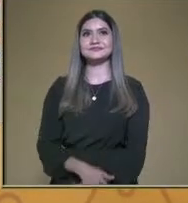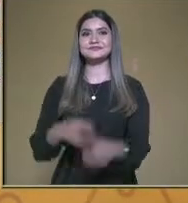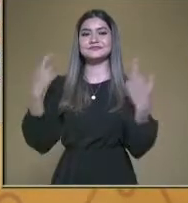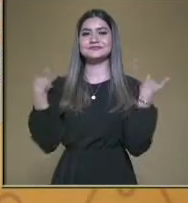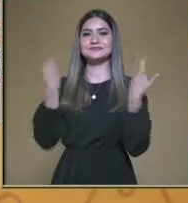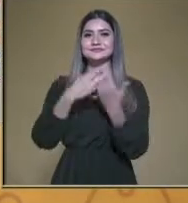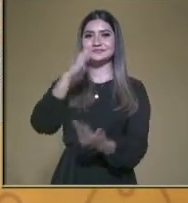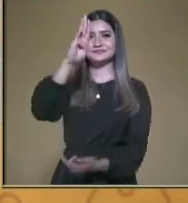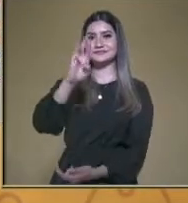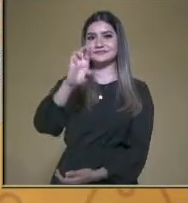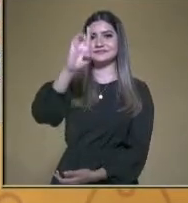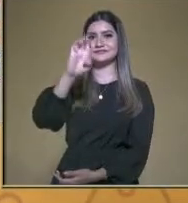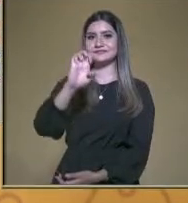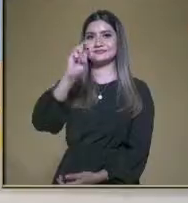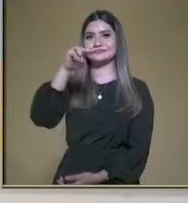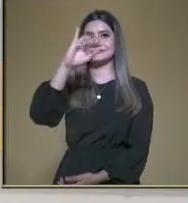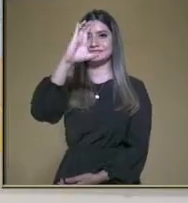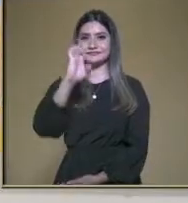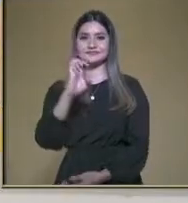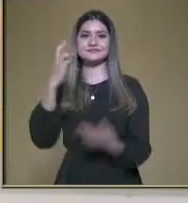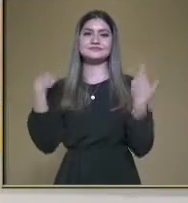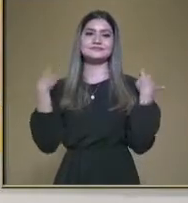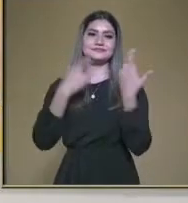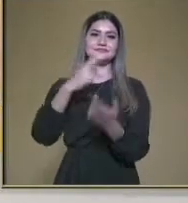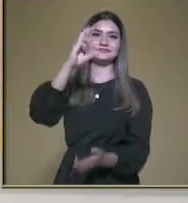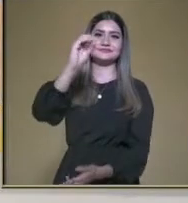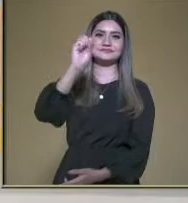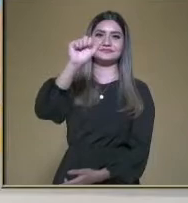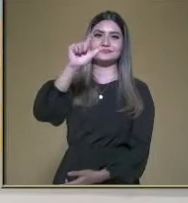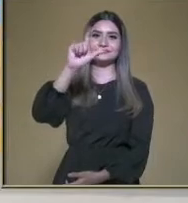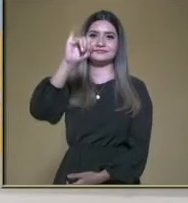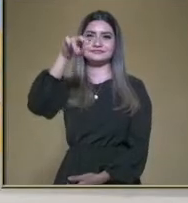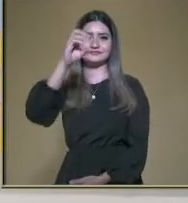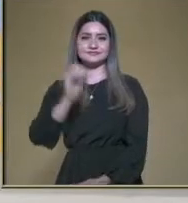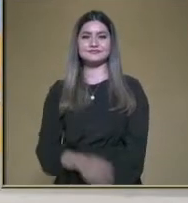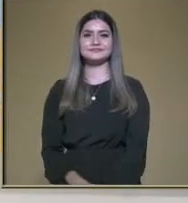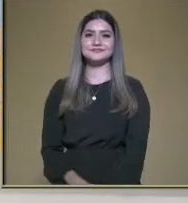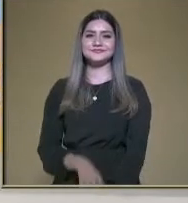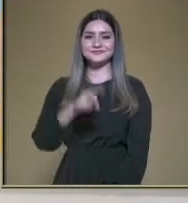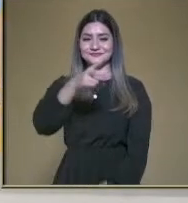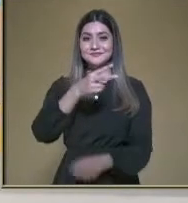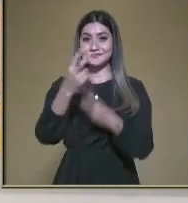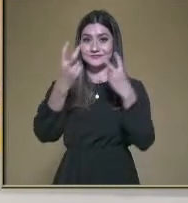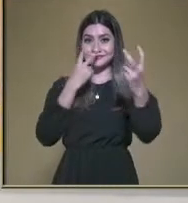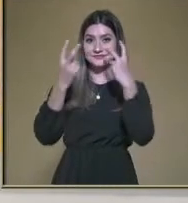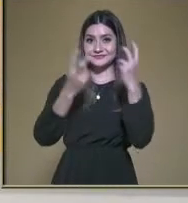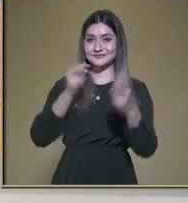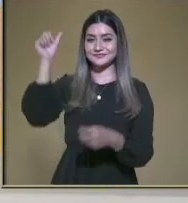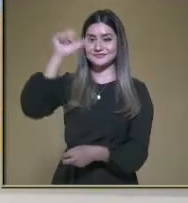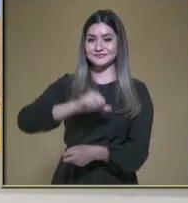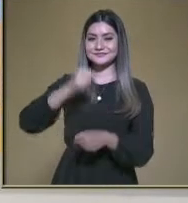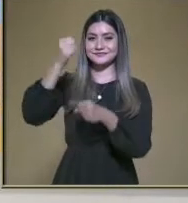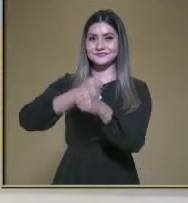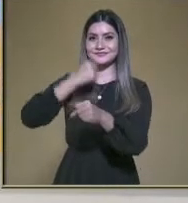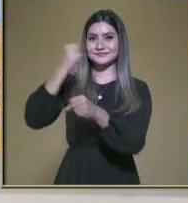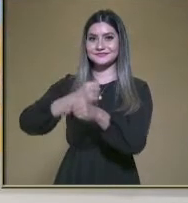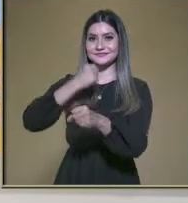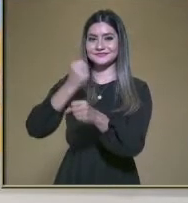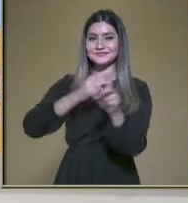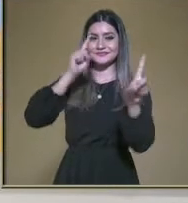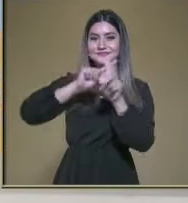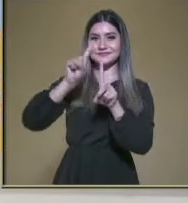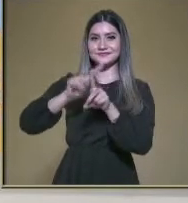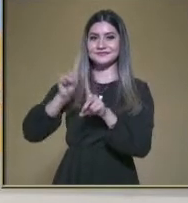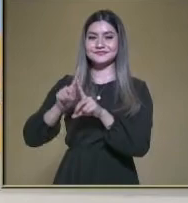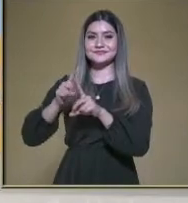Berenice y me acompaña el maestro Rosalino. Así es, maestra. Por lo que te invitamos que nos acompañes en este tiempo de reforzamiento, los aprendizajes